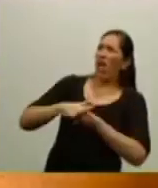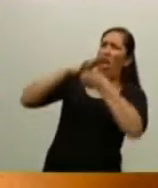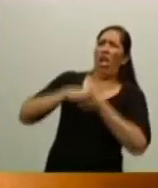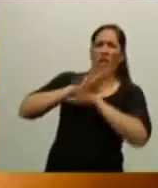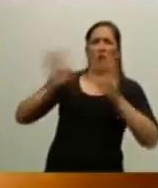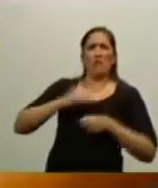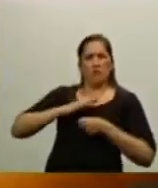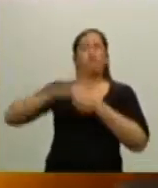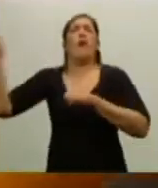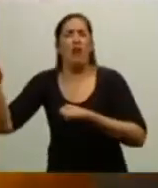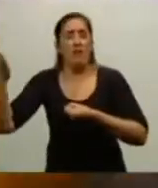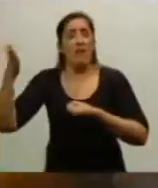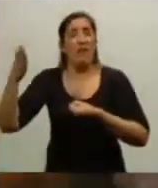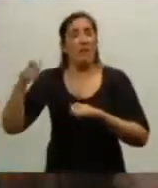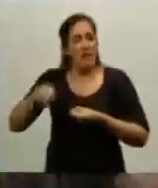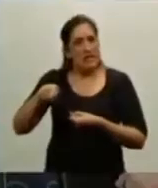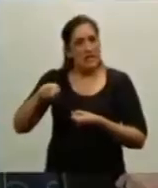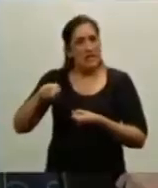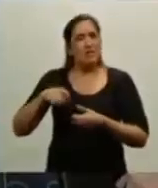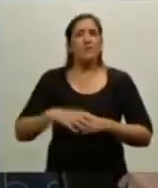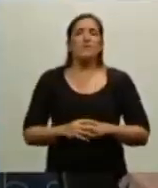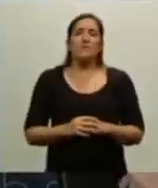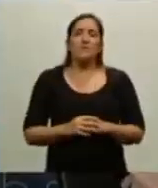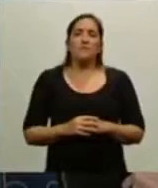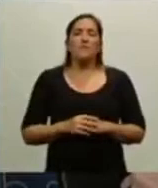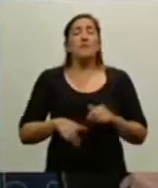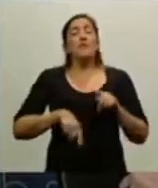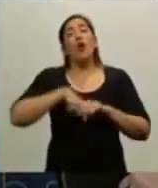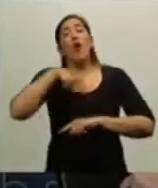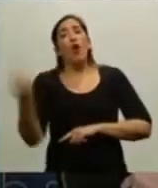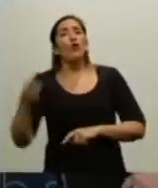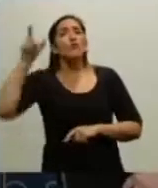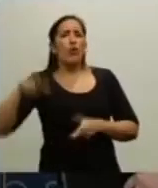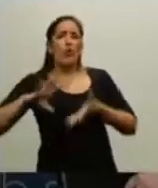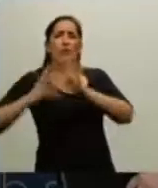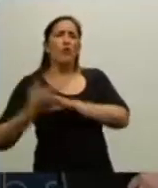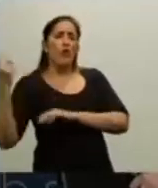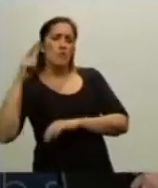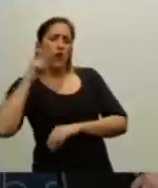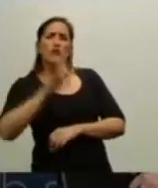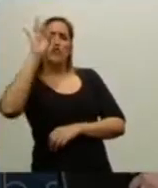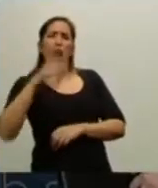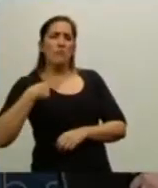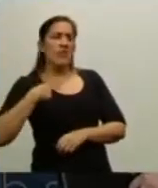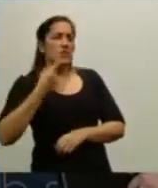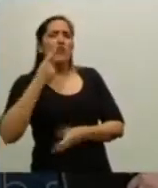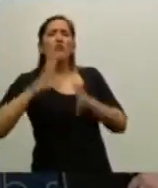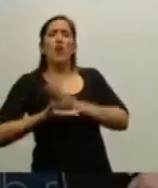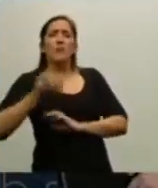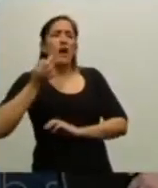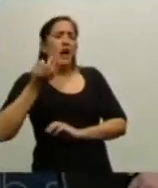que solamente conocen una forma que es la de la opresión sobre otros